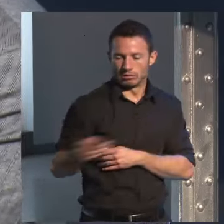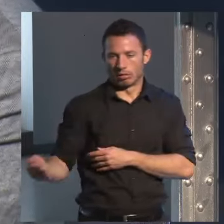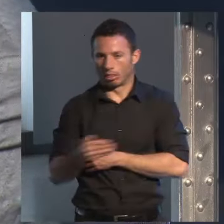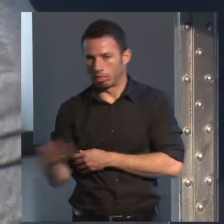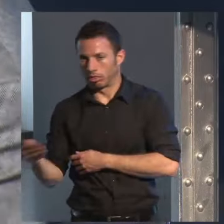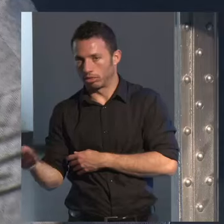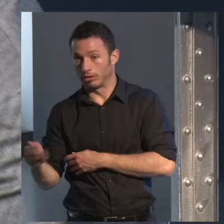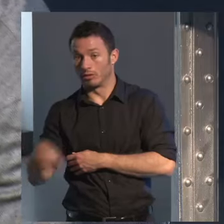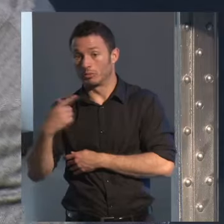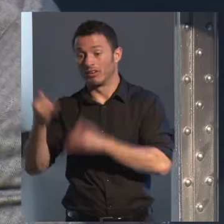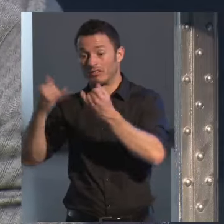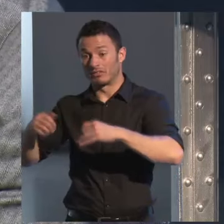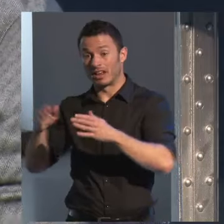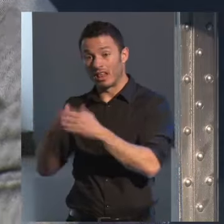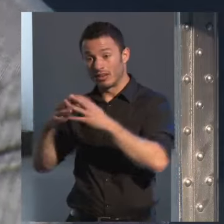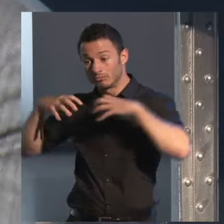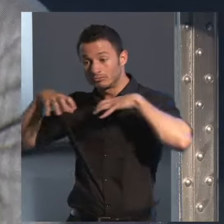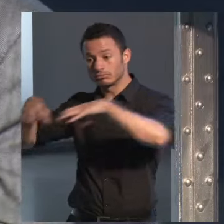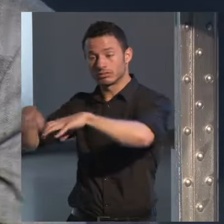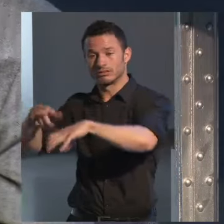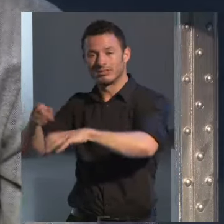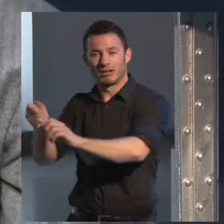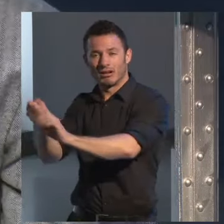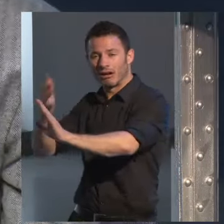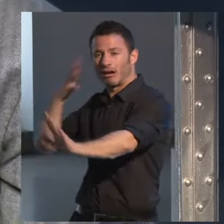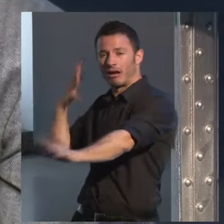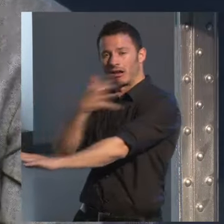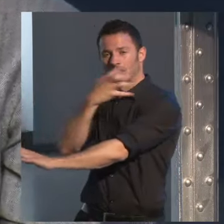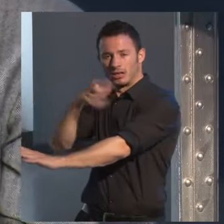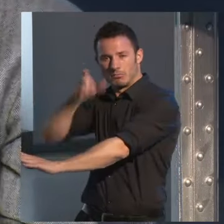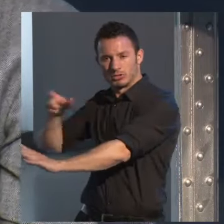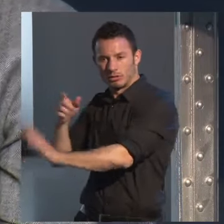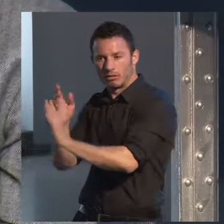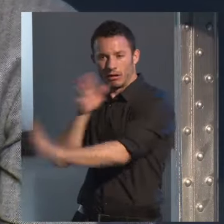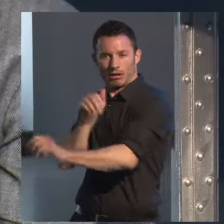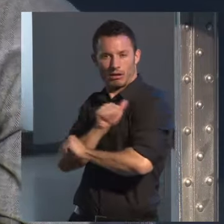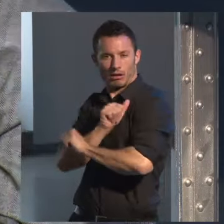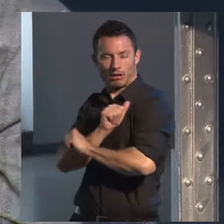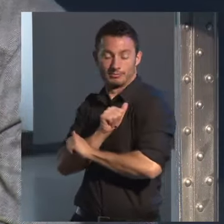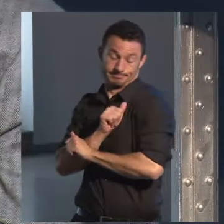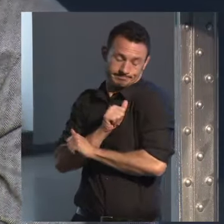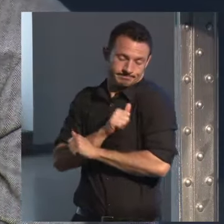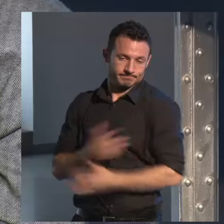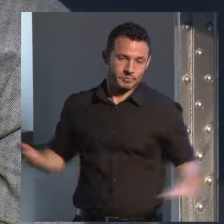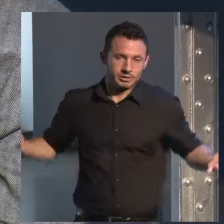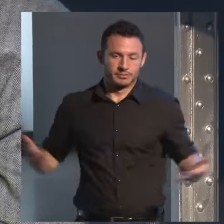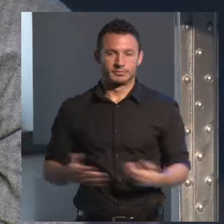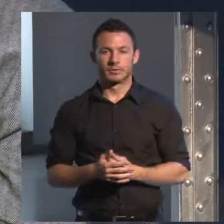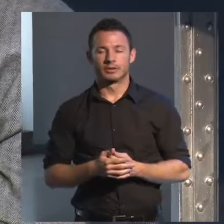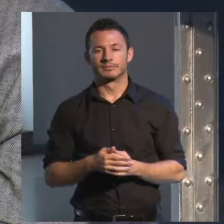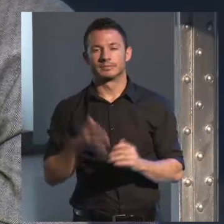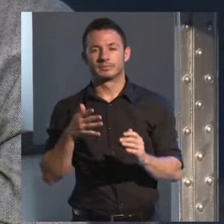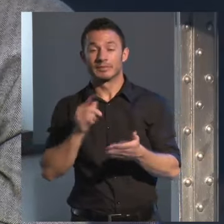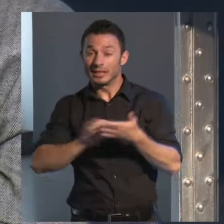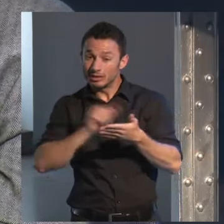500 personas ahora mismo allí en la en el retiro entonces nada es una profesión